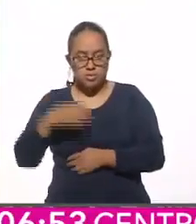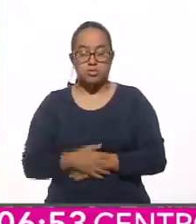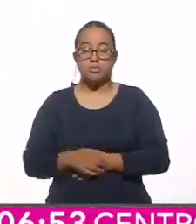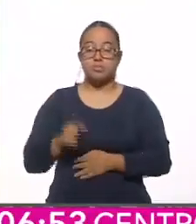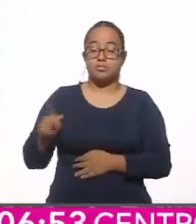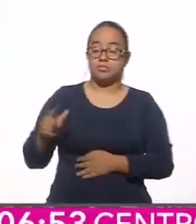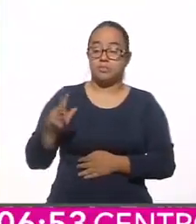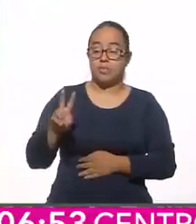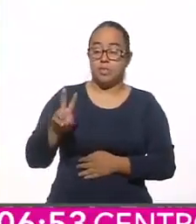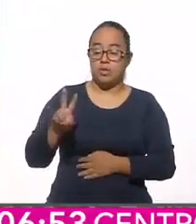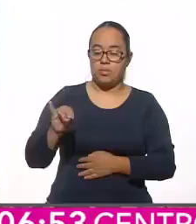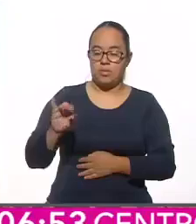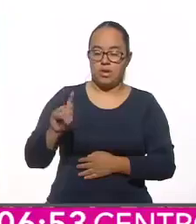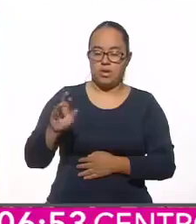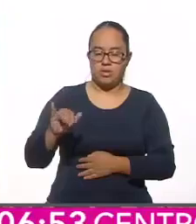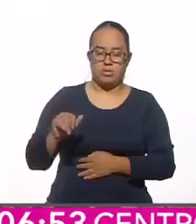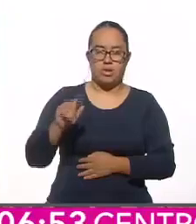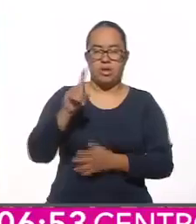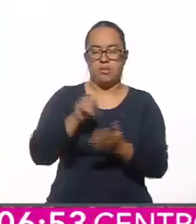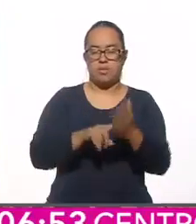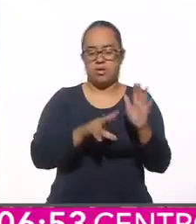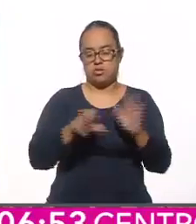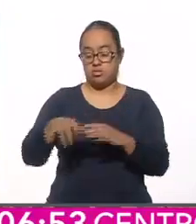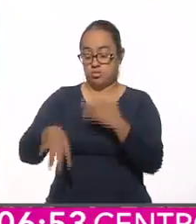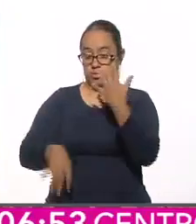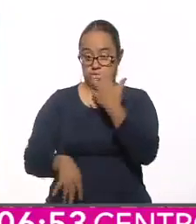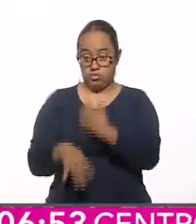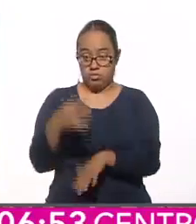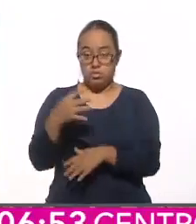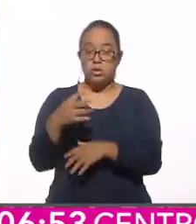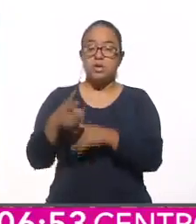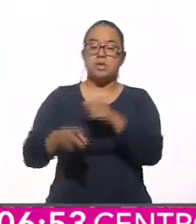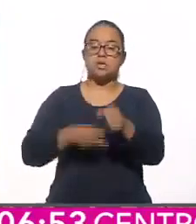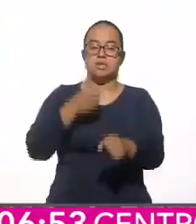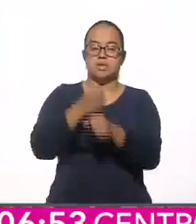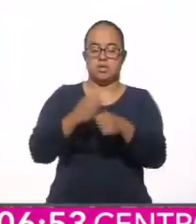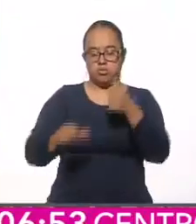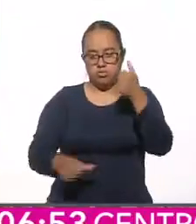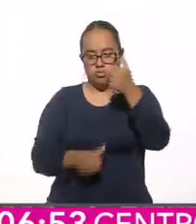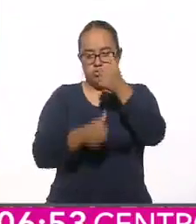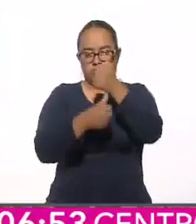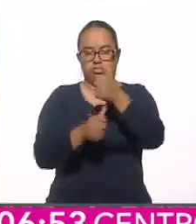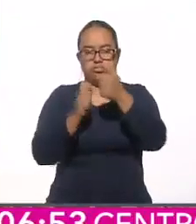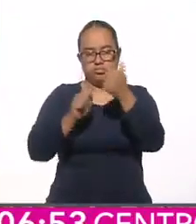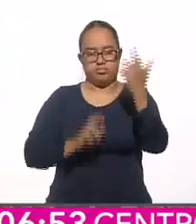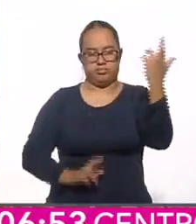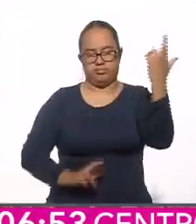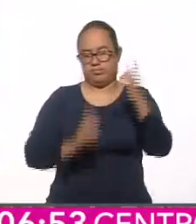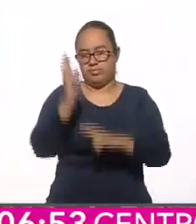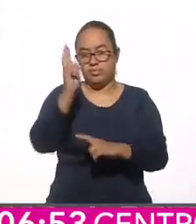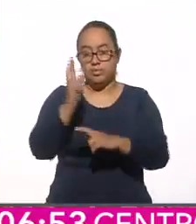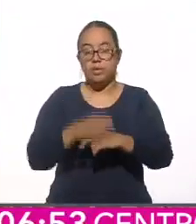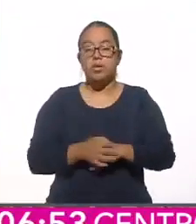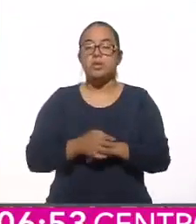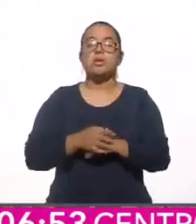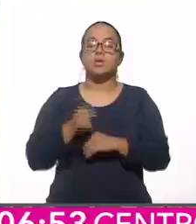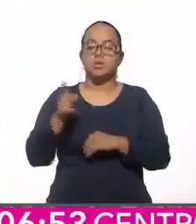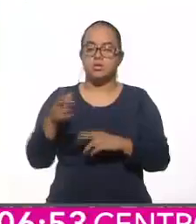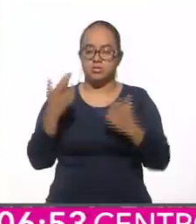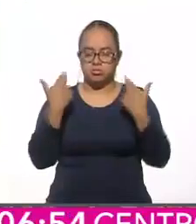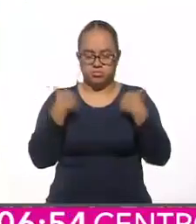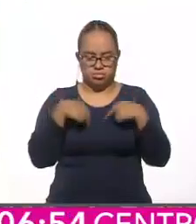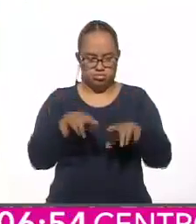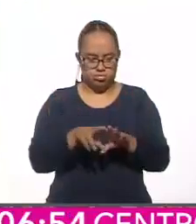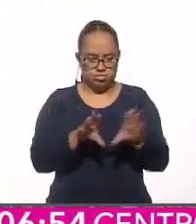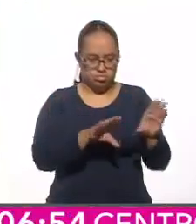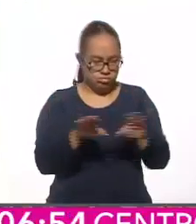Victoria, desde 1814, como segundo comandante insurgente en esa región, se volvió un maestro